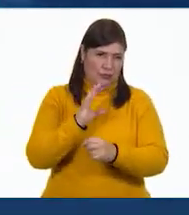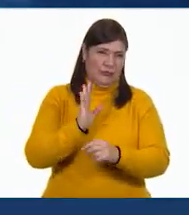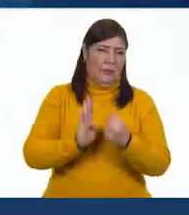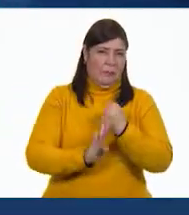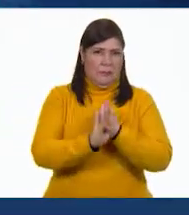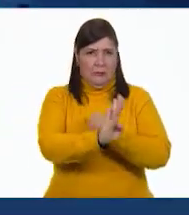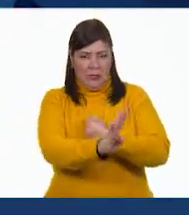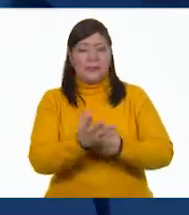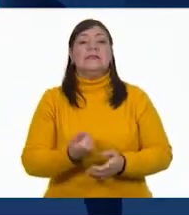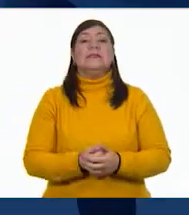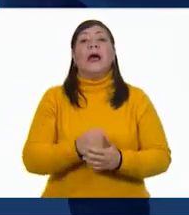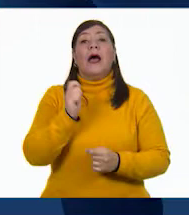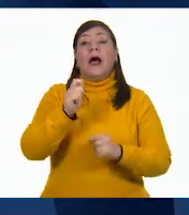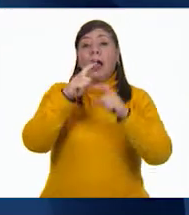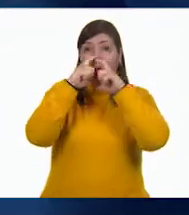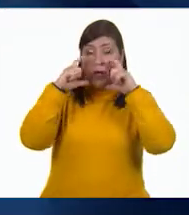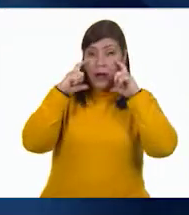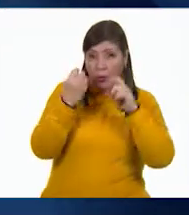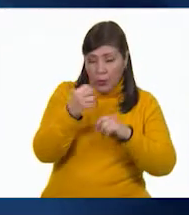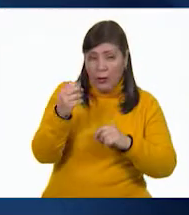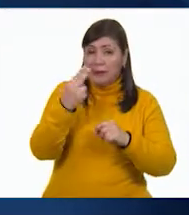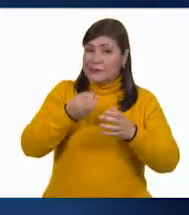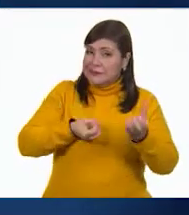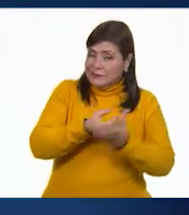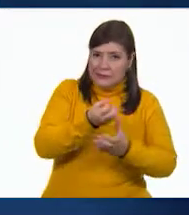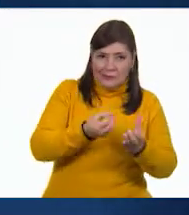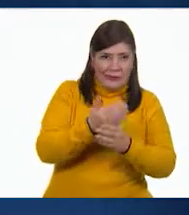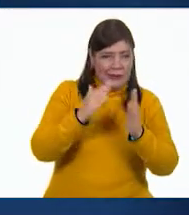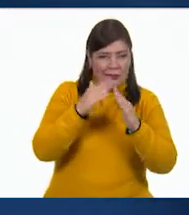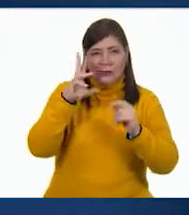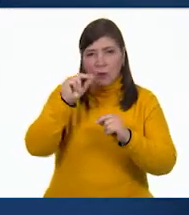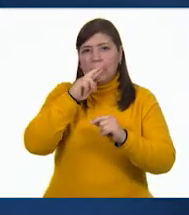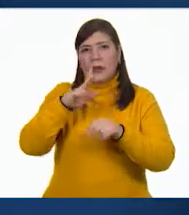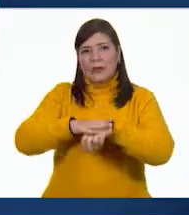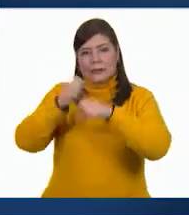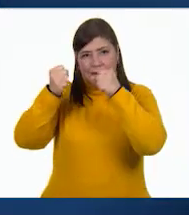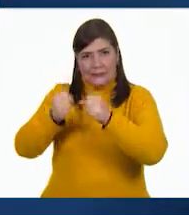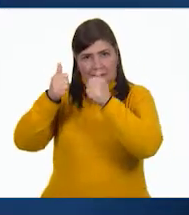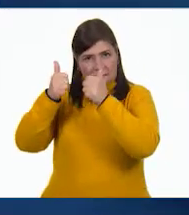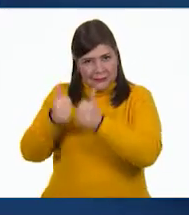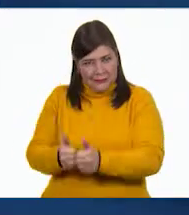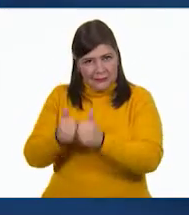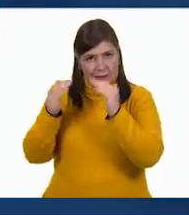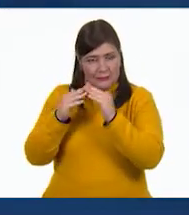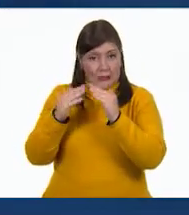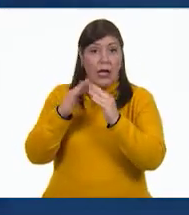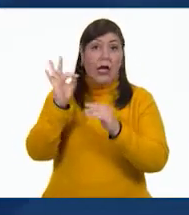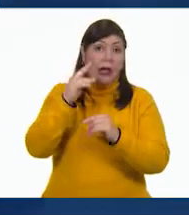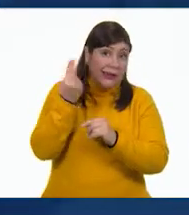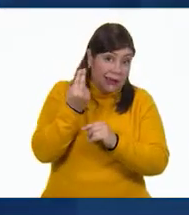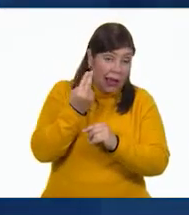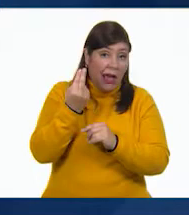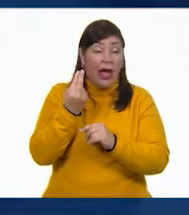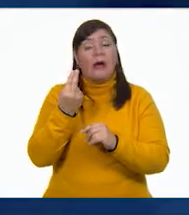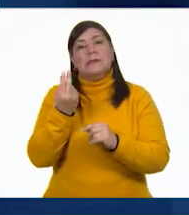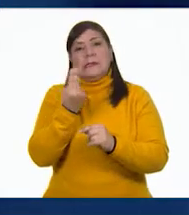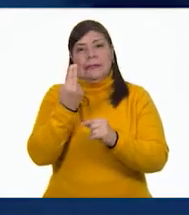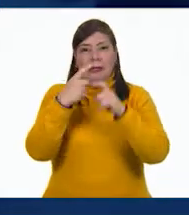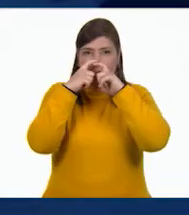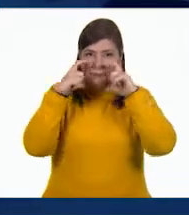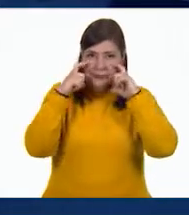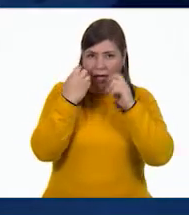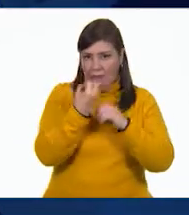Utiliza cubrebocas. No salgas de casa. Y si tienes que hacerlo, recuerda que es obligatorio utilizarlo. Mantén la sana